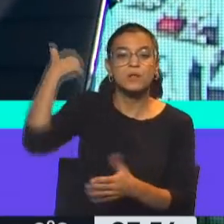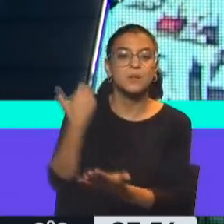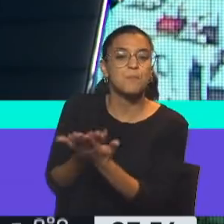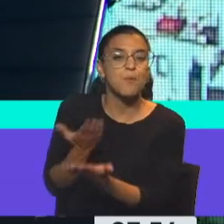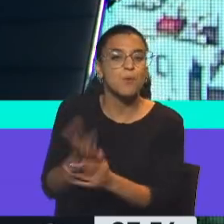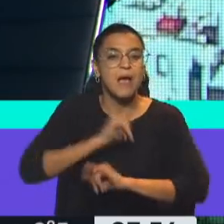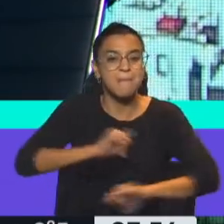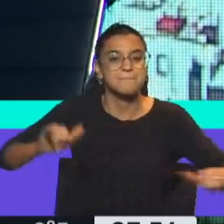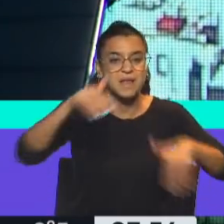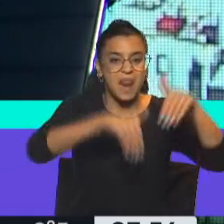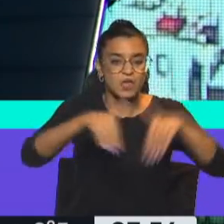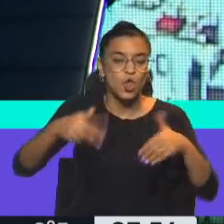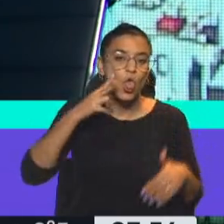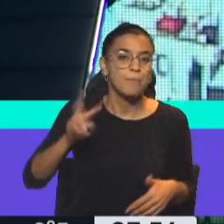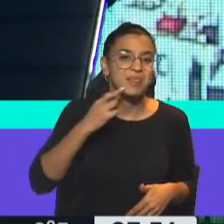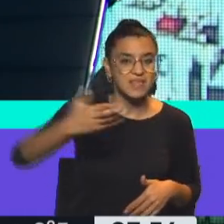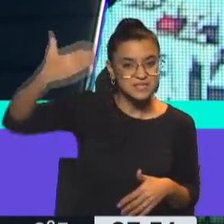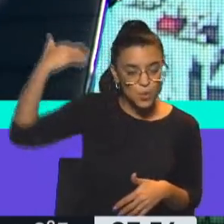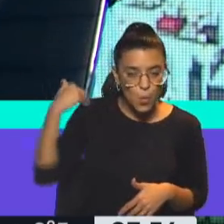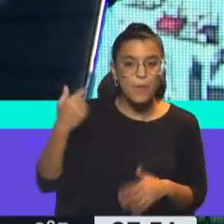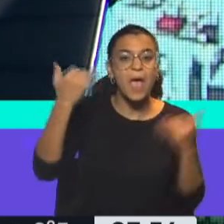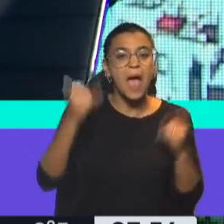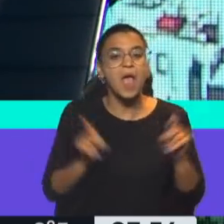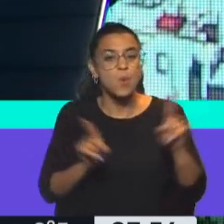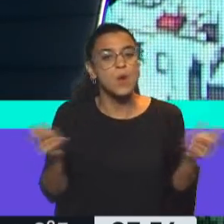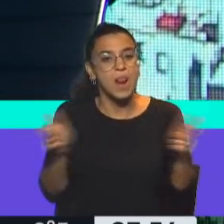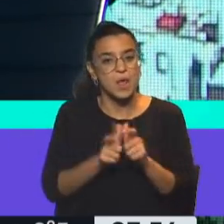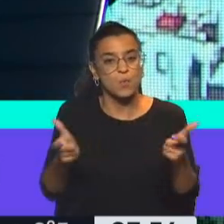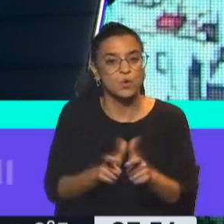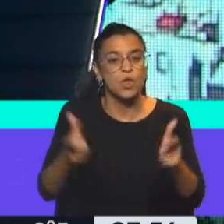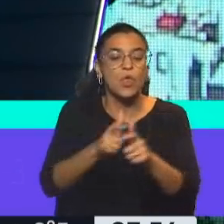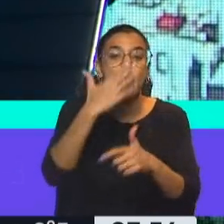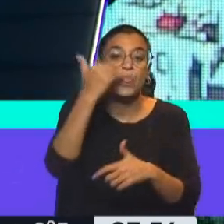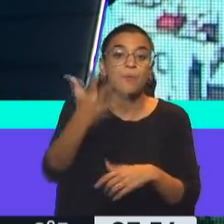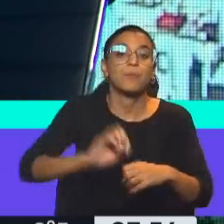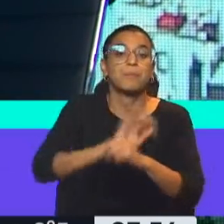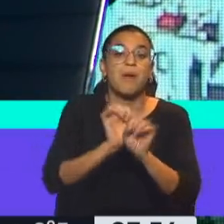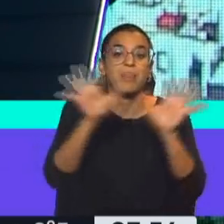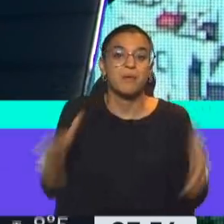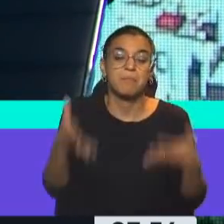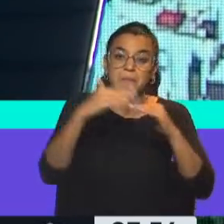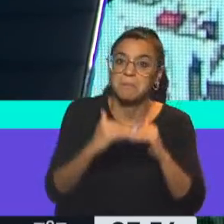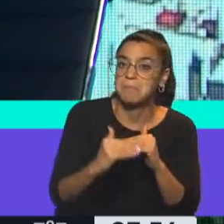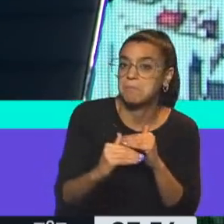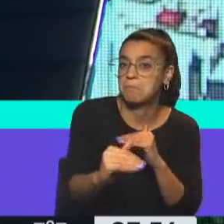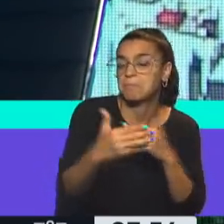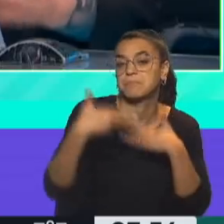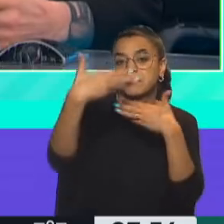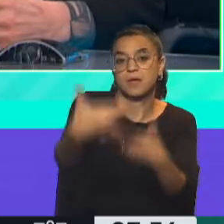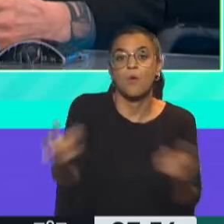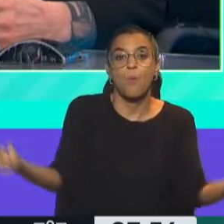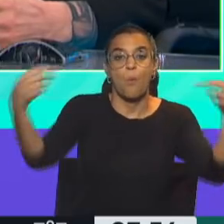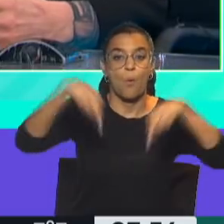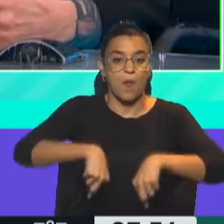el gobierno en campaña electoral en 2019. Hubo algunas reuniones después de la pandemia. La situación se postergó y se